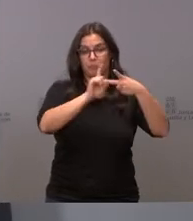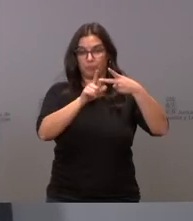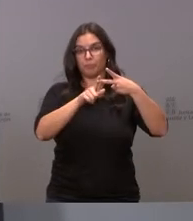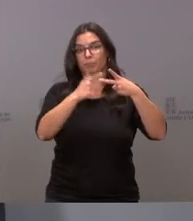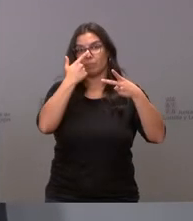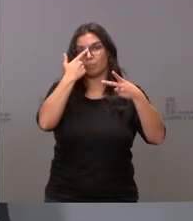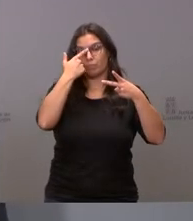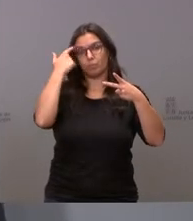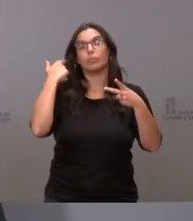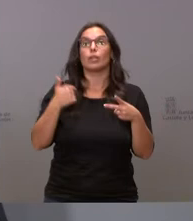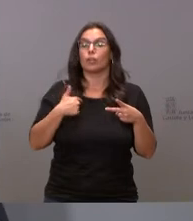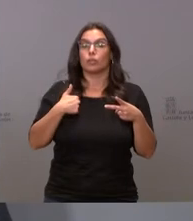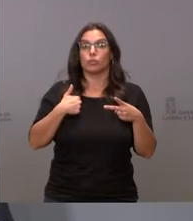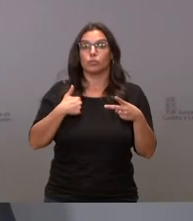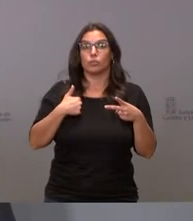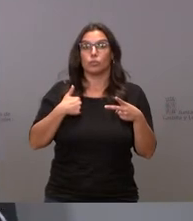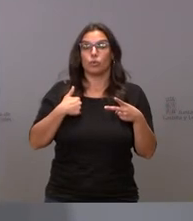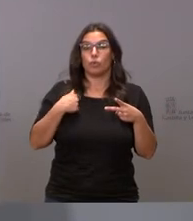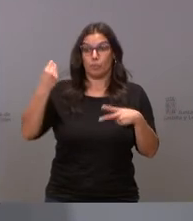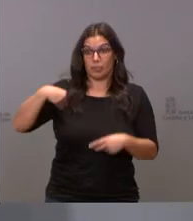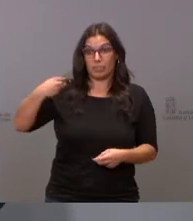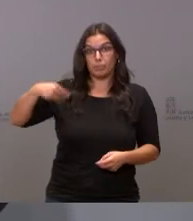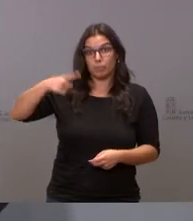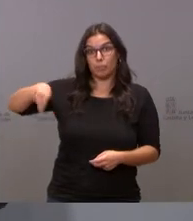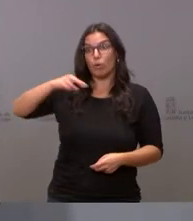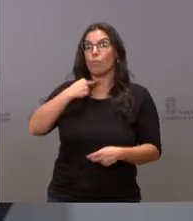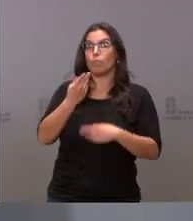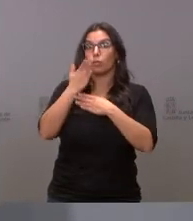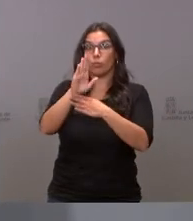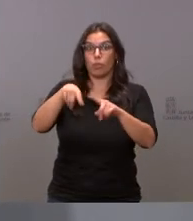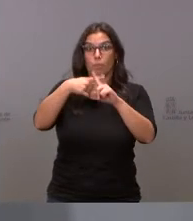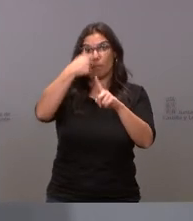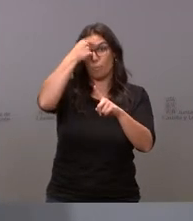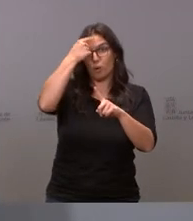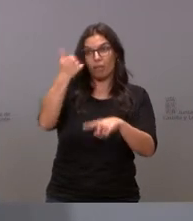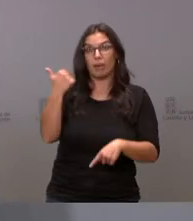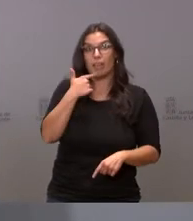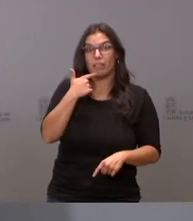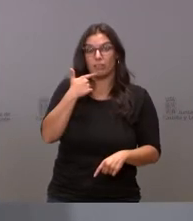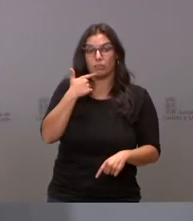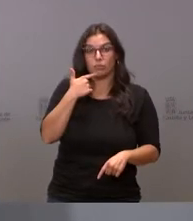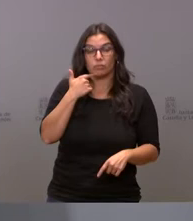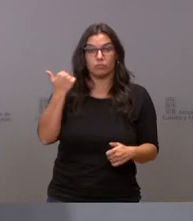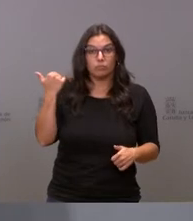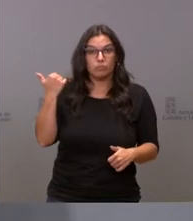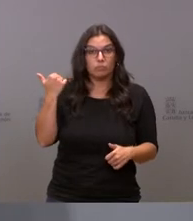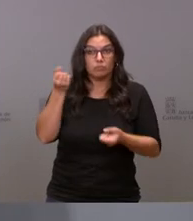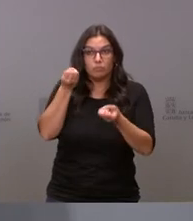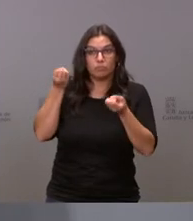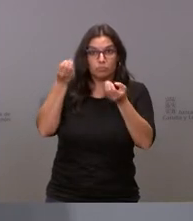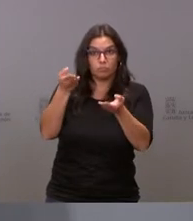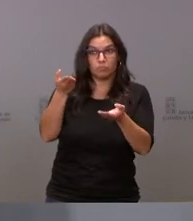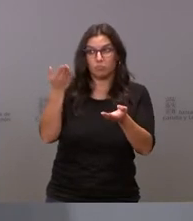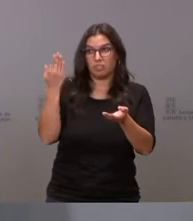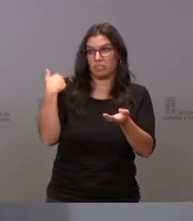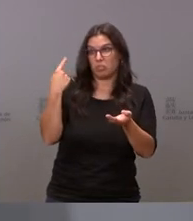yo solo me remito a las declaraciones de los propios portavoces de por Ávila que creo que han hecho declaraciones a este respecto en las últimas 24 o